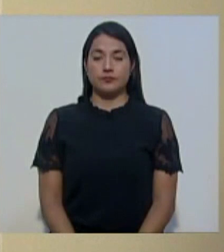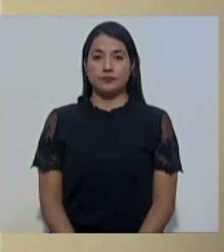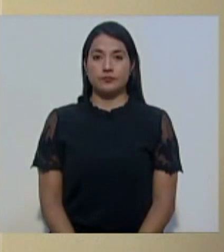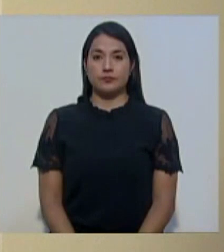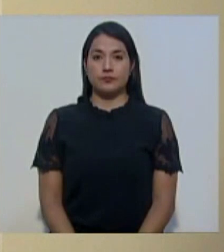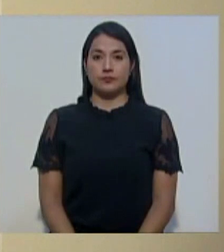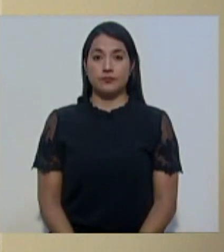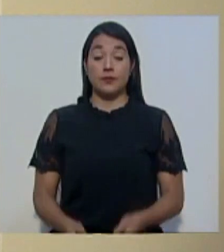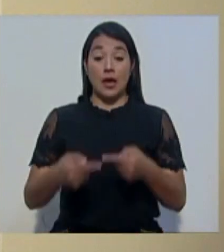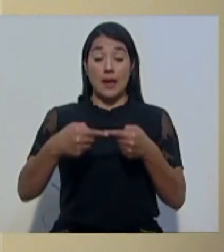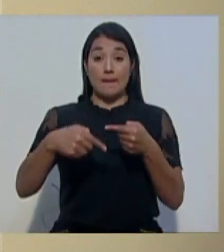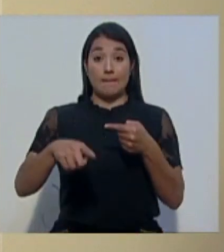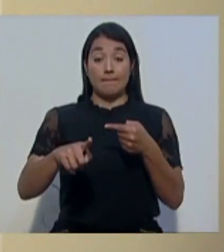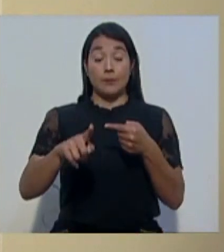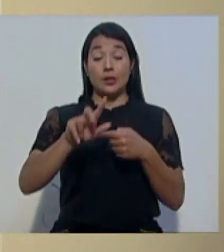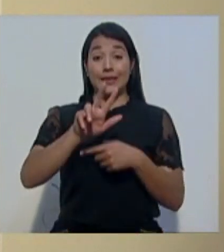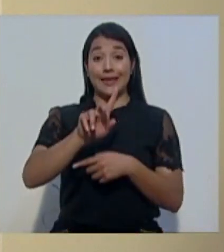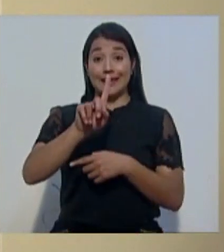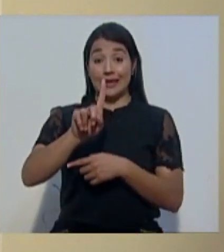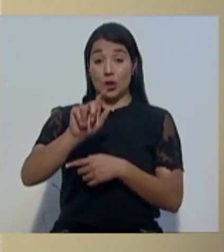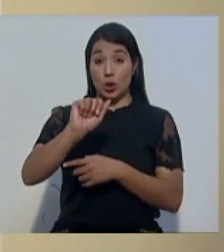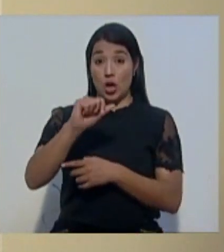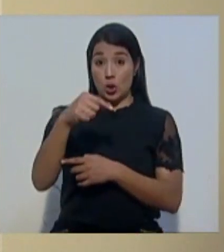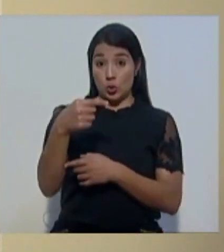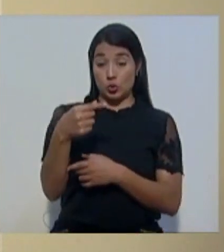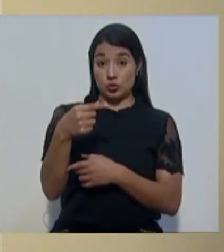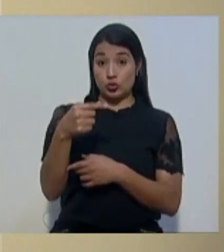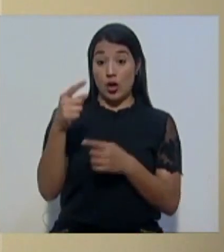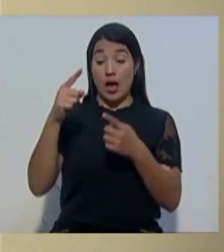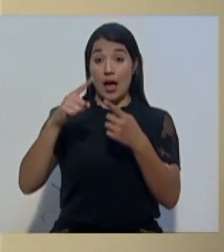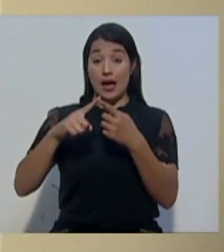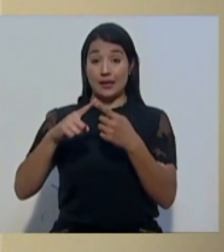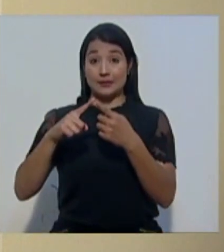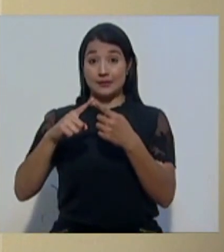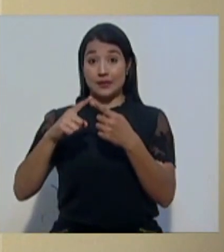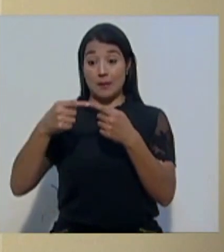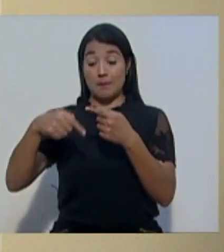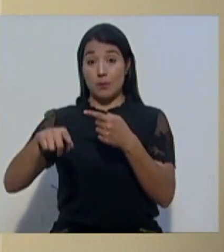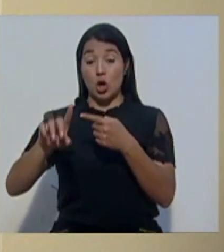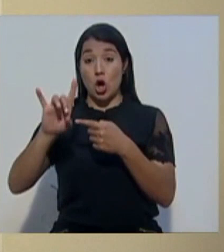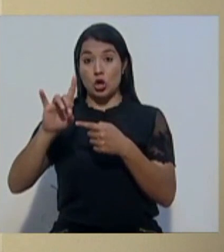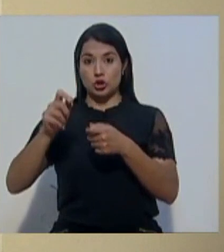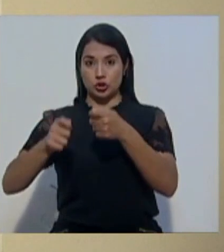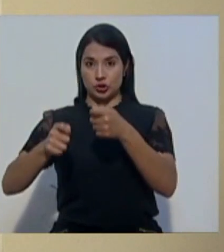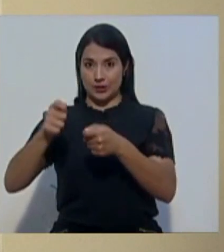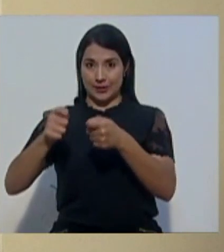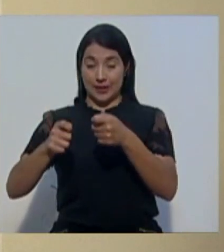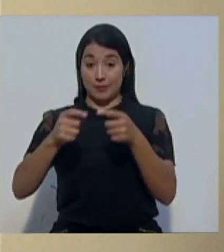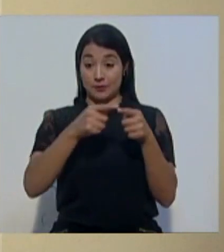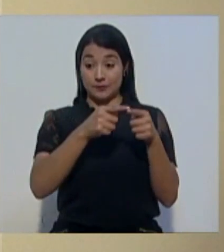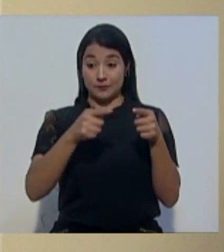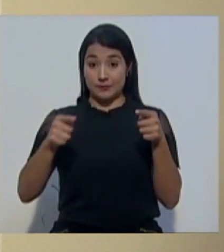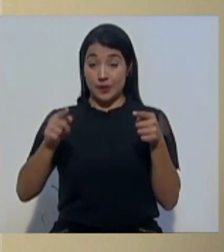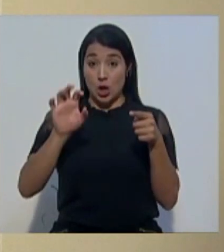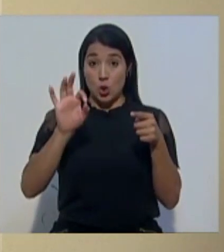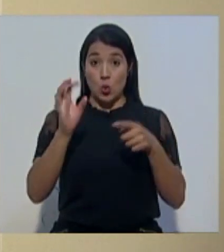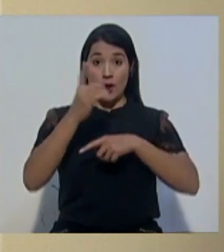A partir del próximo 31 de agosto y hasta el siguiente 8 de septiembre, durante nueve días,